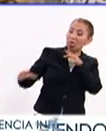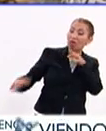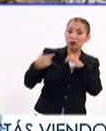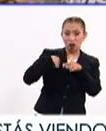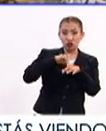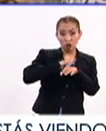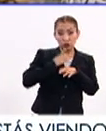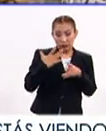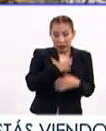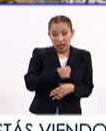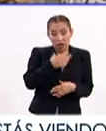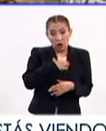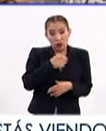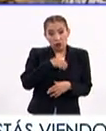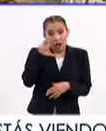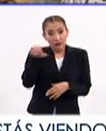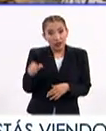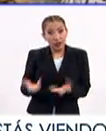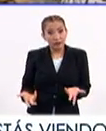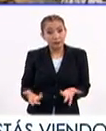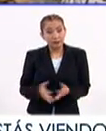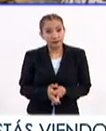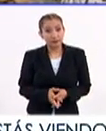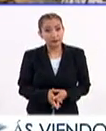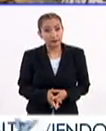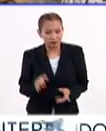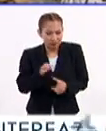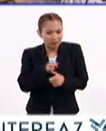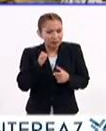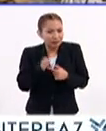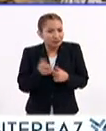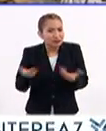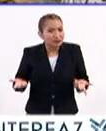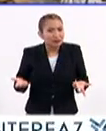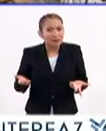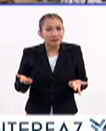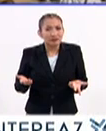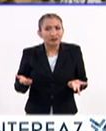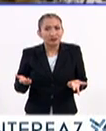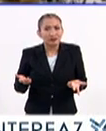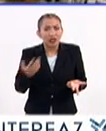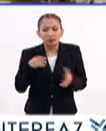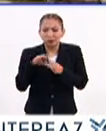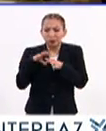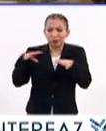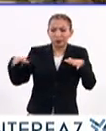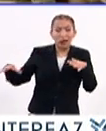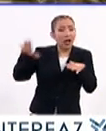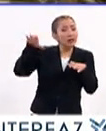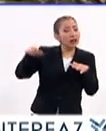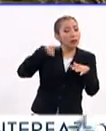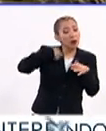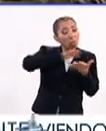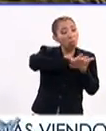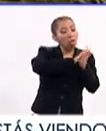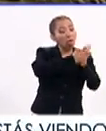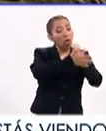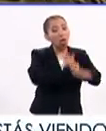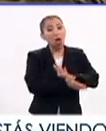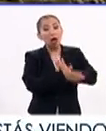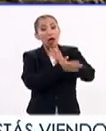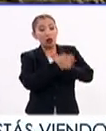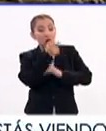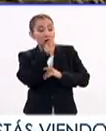Nosotros somos los hijos estetados de África. Entonces, se aleja totalmente el África para convertirse